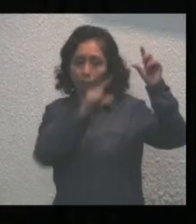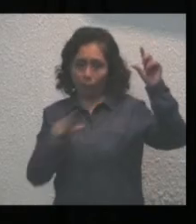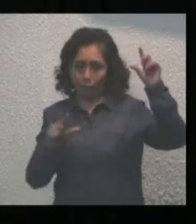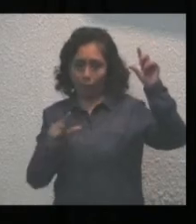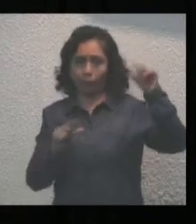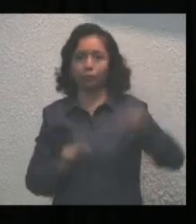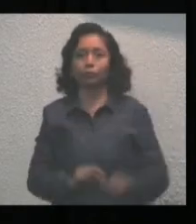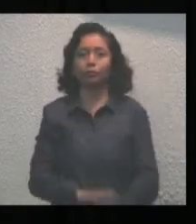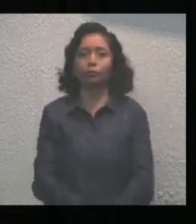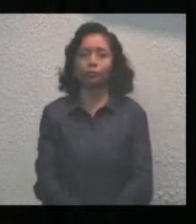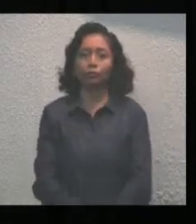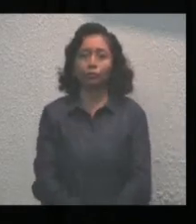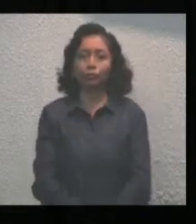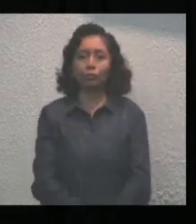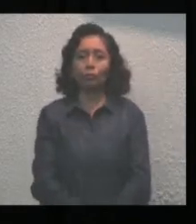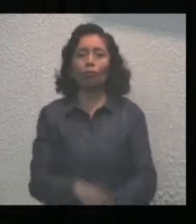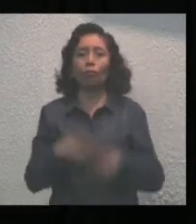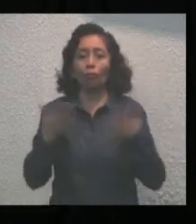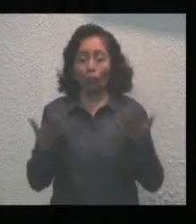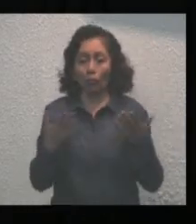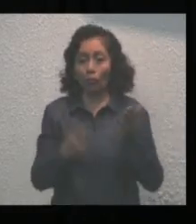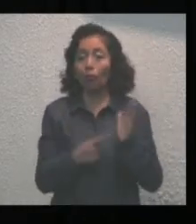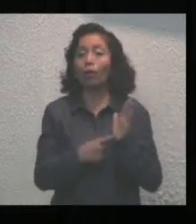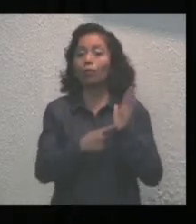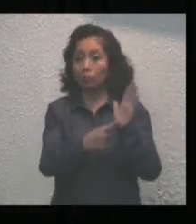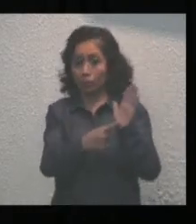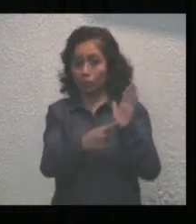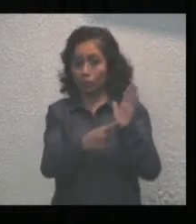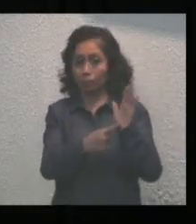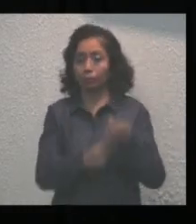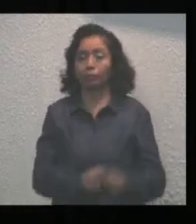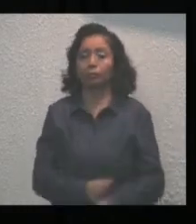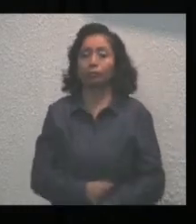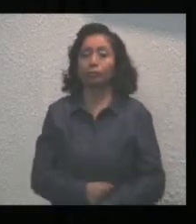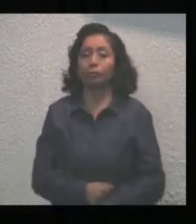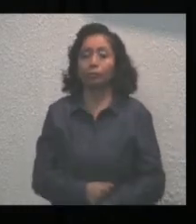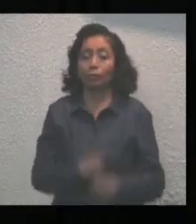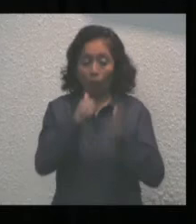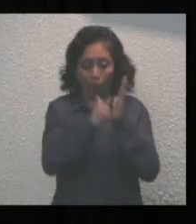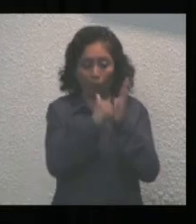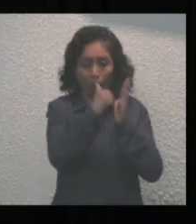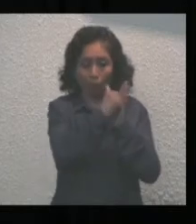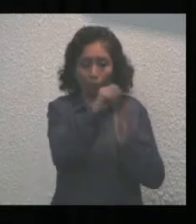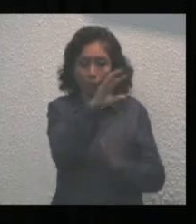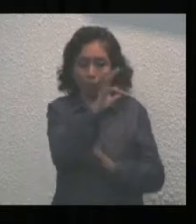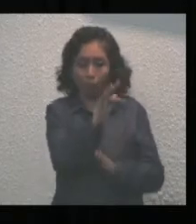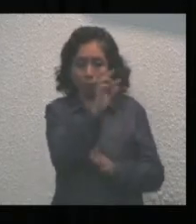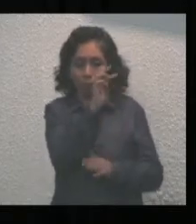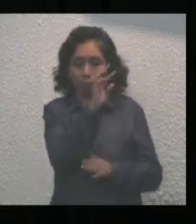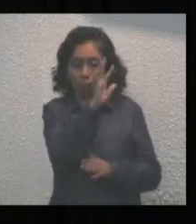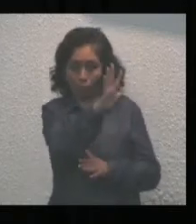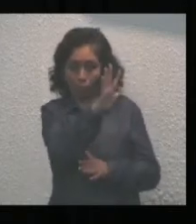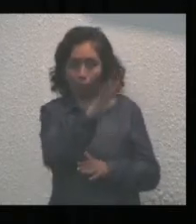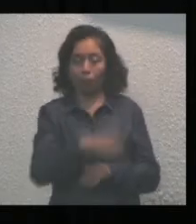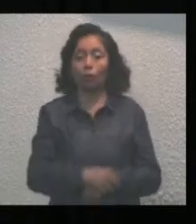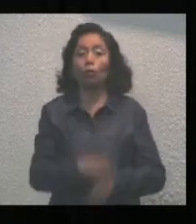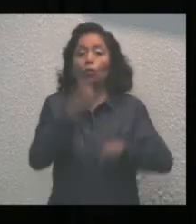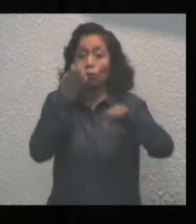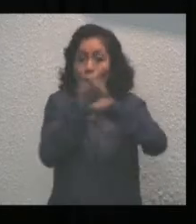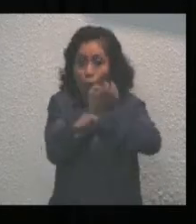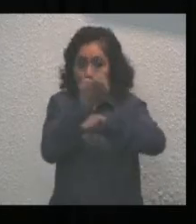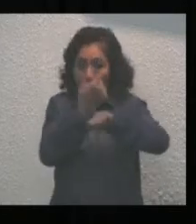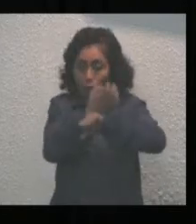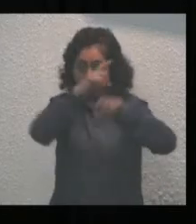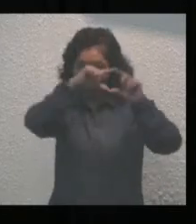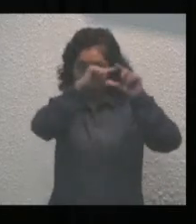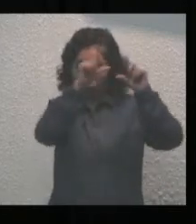Unidos Mexicanos para quedar como sigue. Artículo 45. Los estados de la